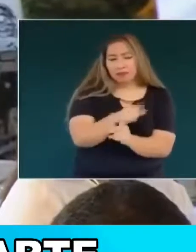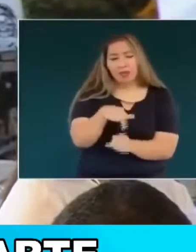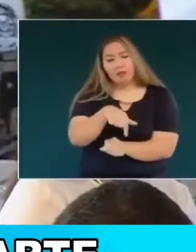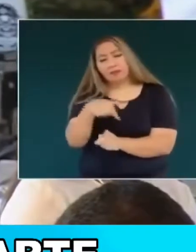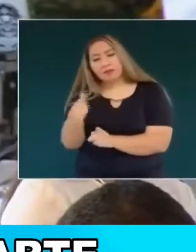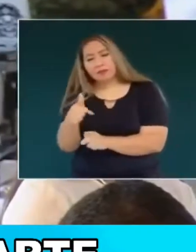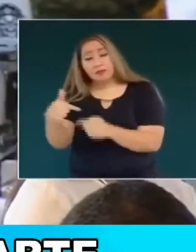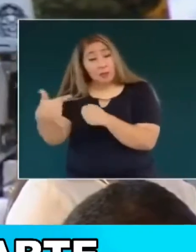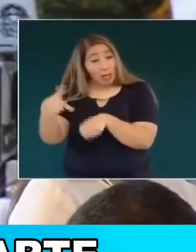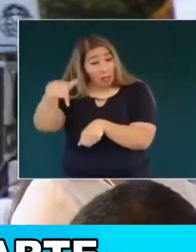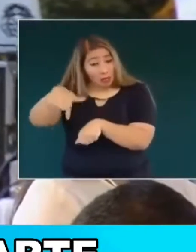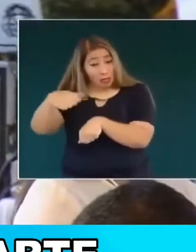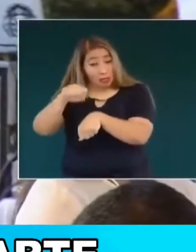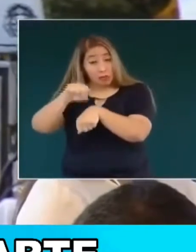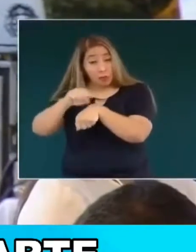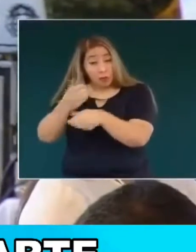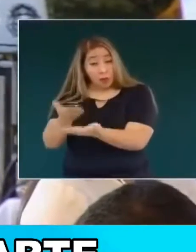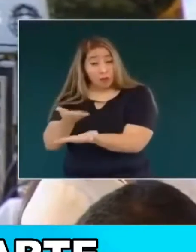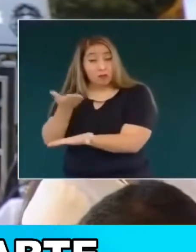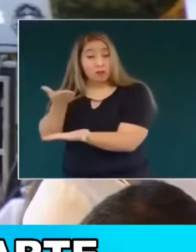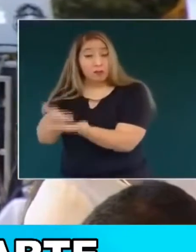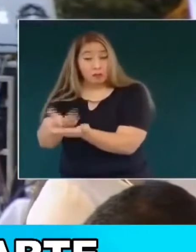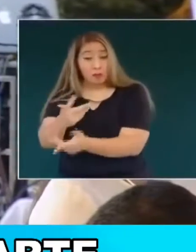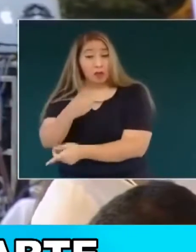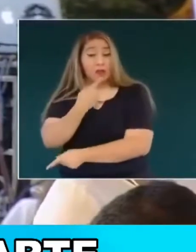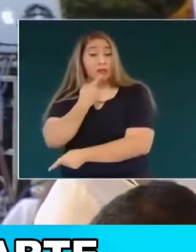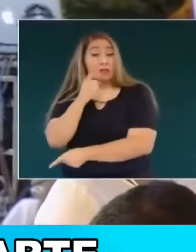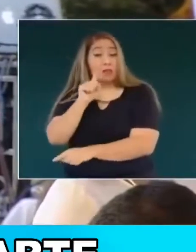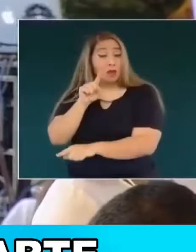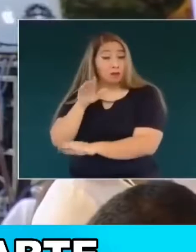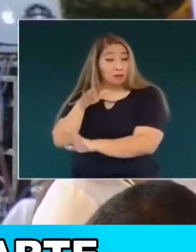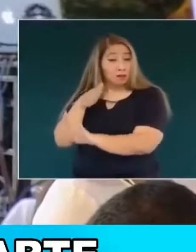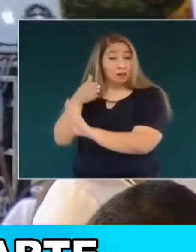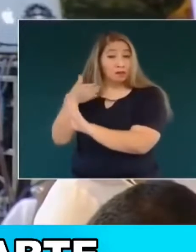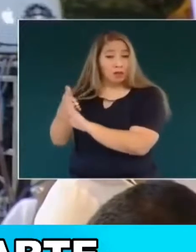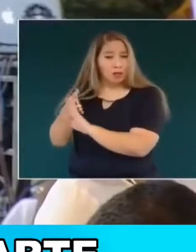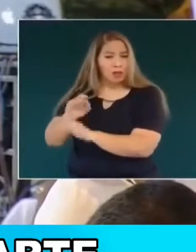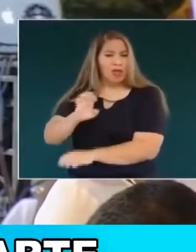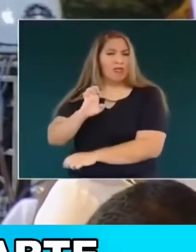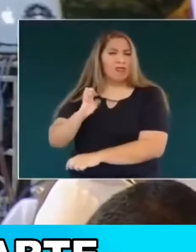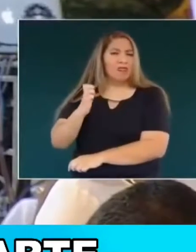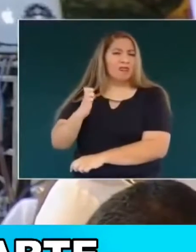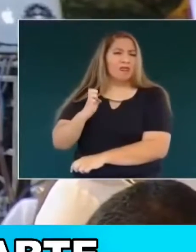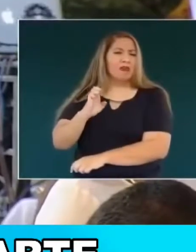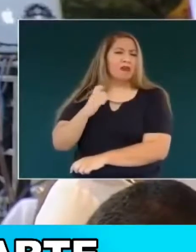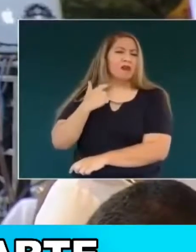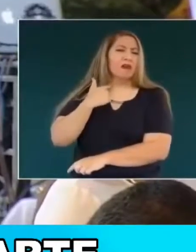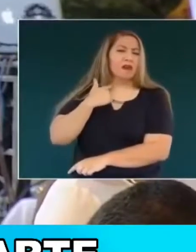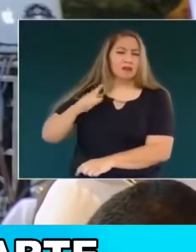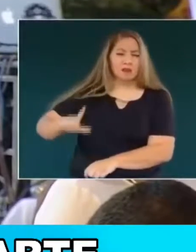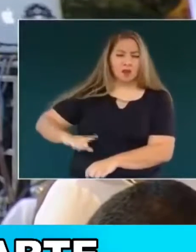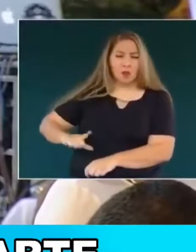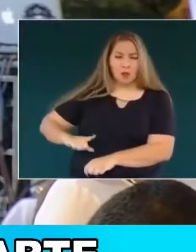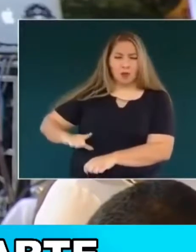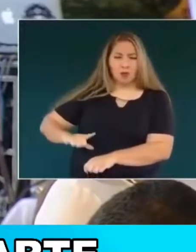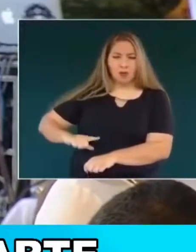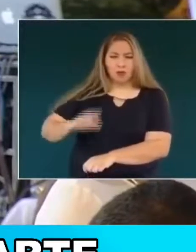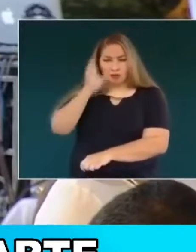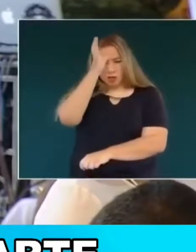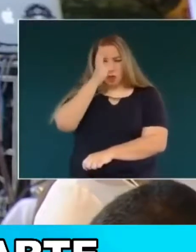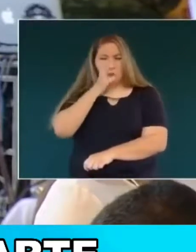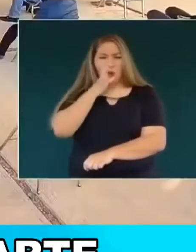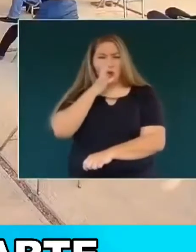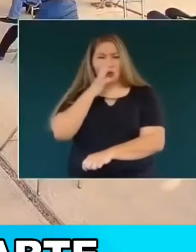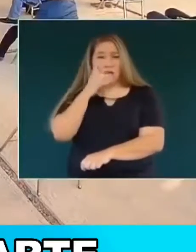a otros más candidatos y Movimiento Ciudadano, y también lo ha hecho el PAN. Entonces, ¿qué opinaba él? ¿Verdad?